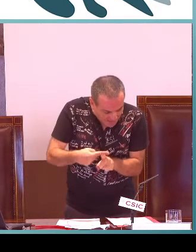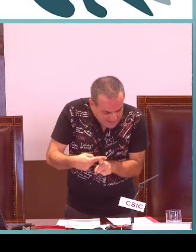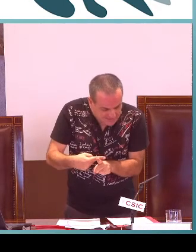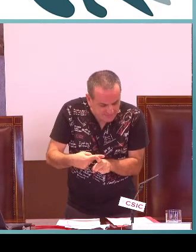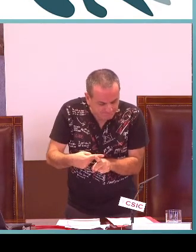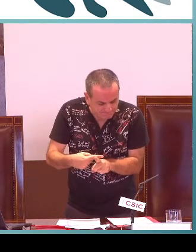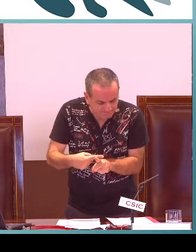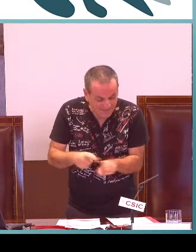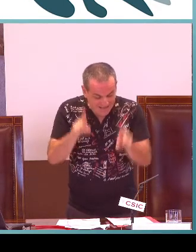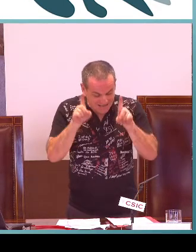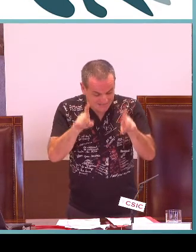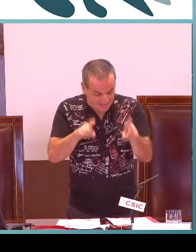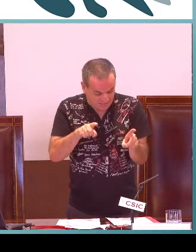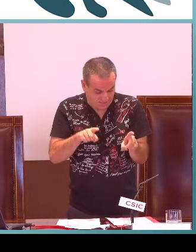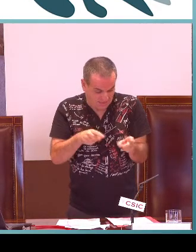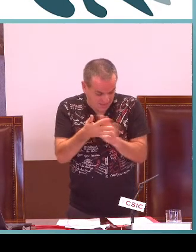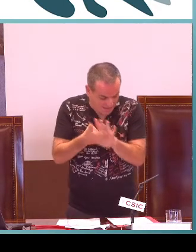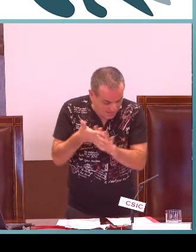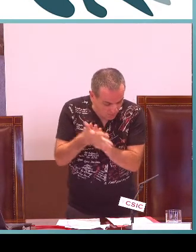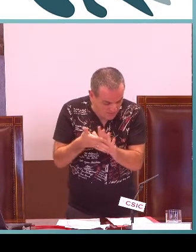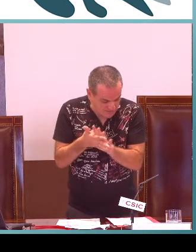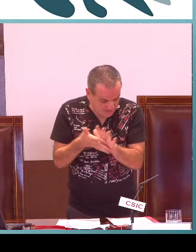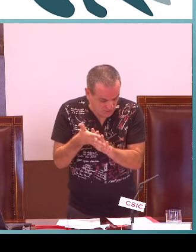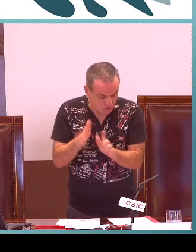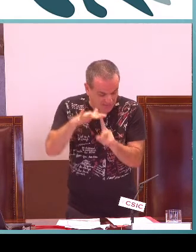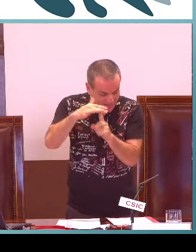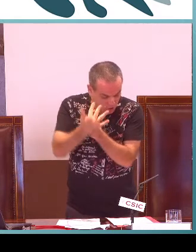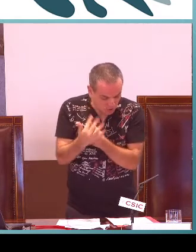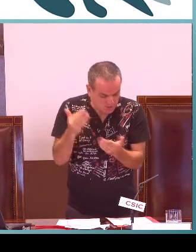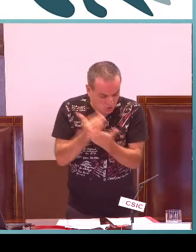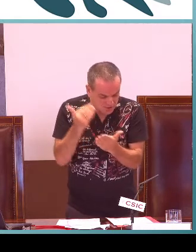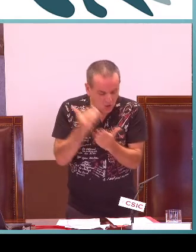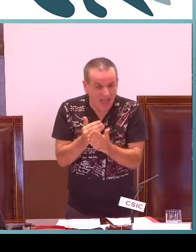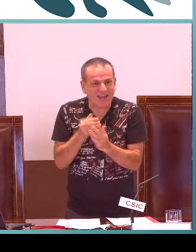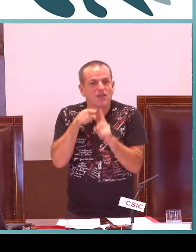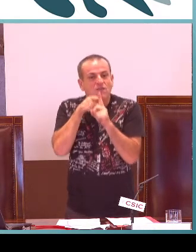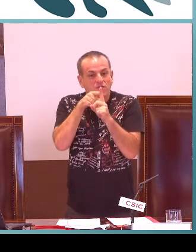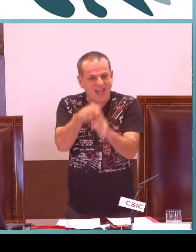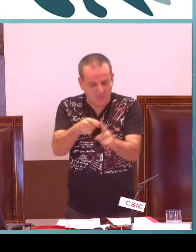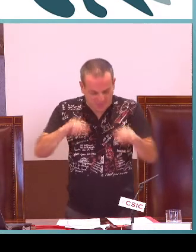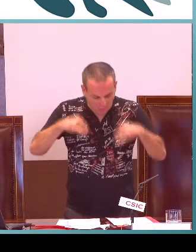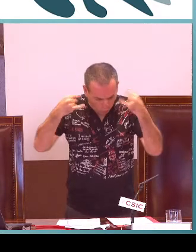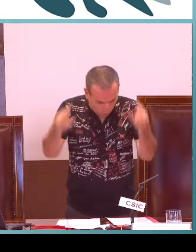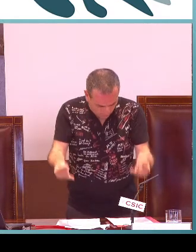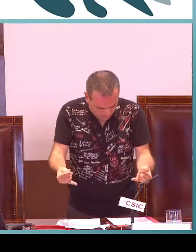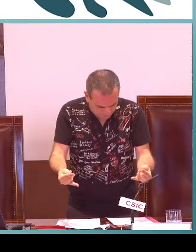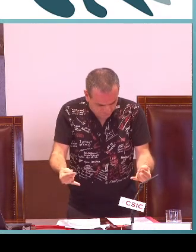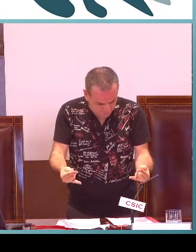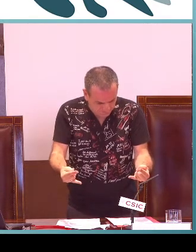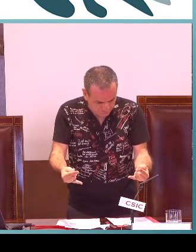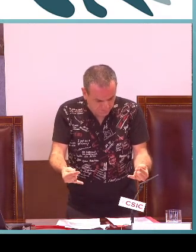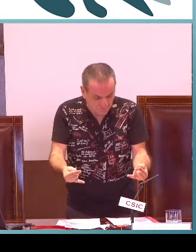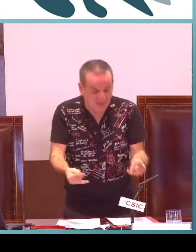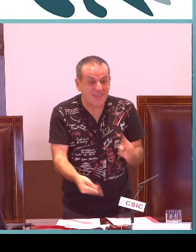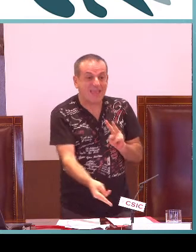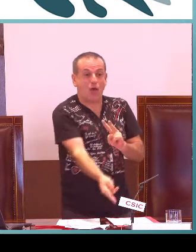dentro de una sociedad. Además, la enseñanza de la lengua de signos en un entorno escolar tiene